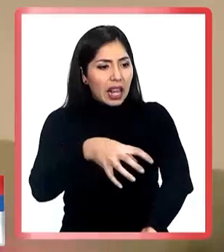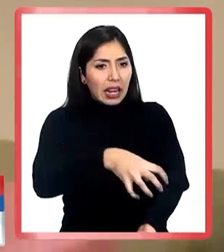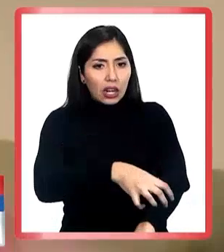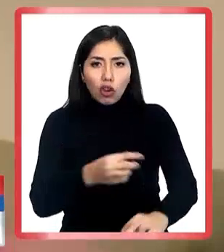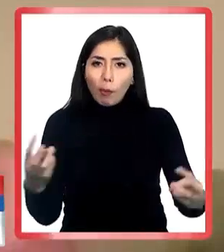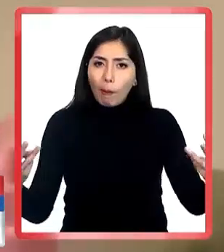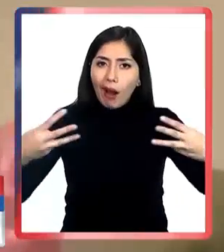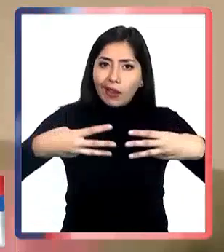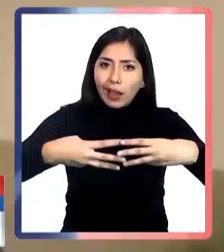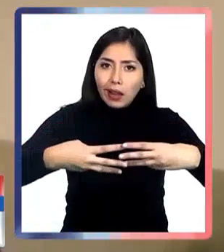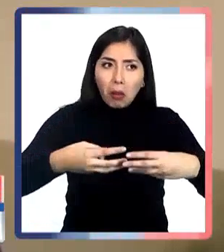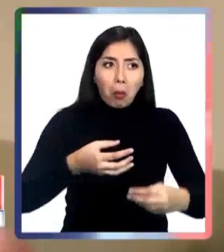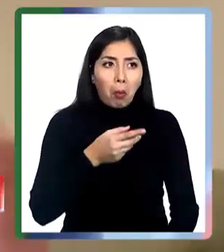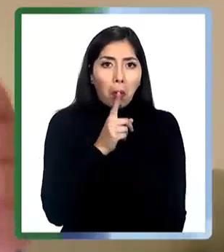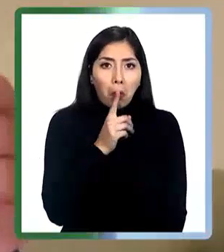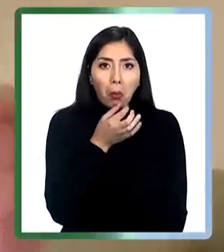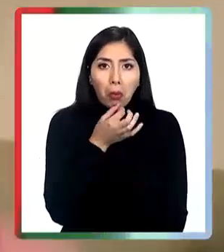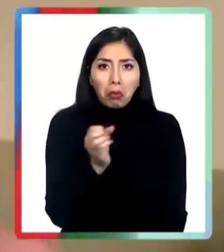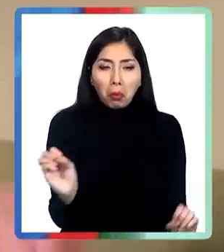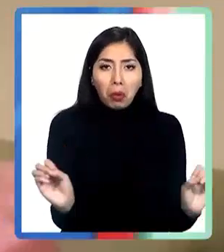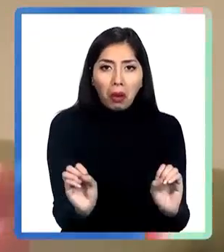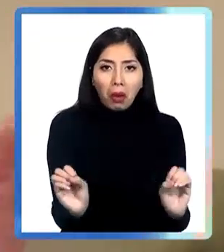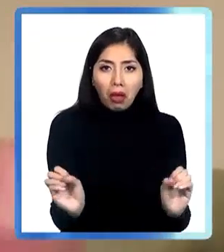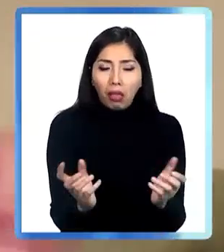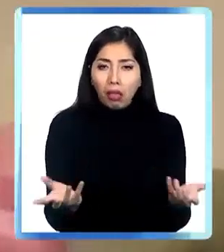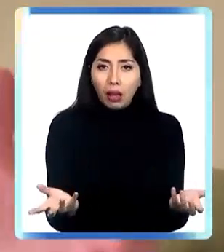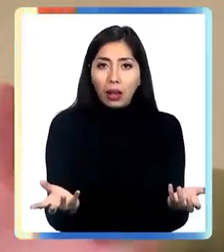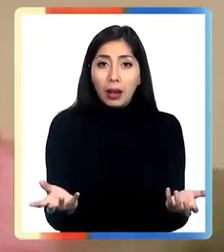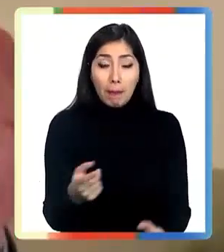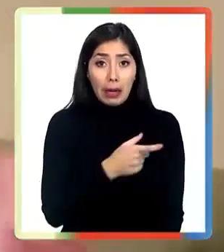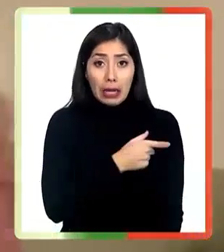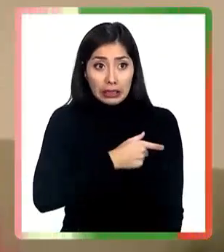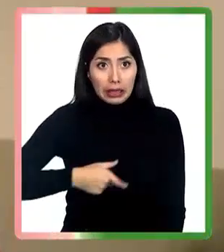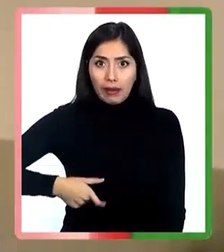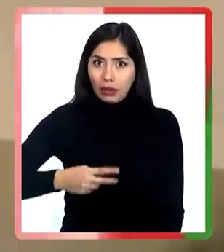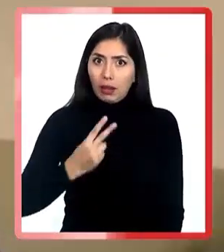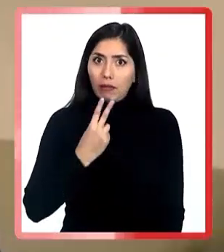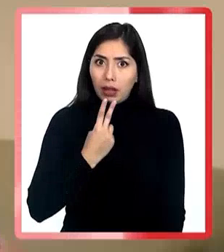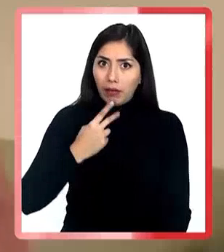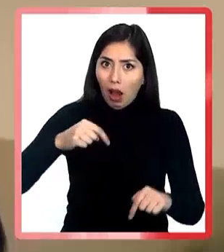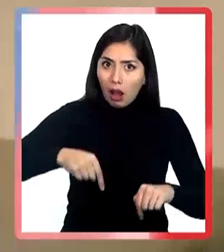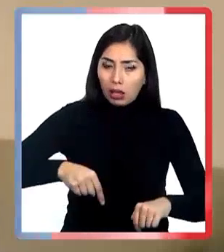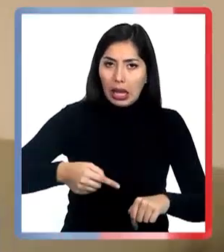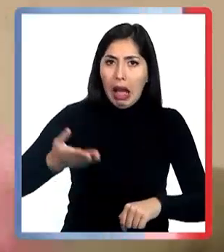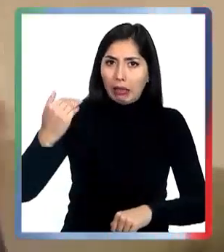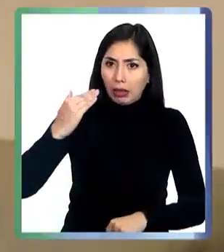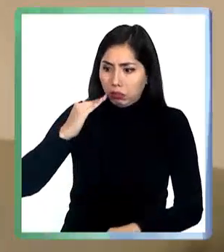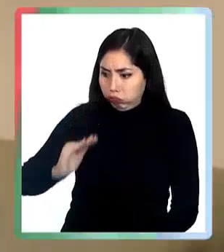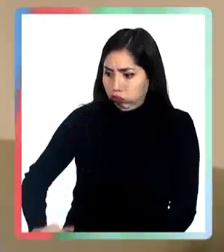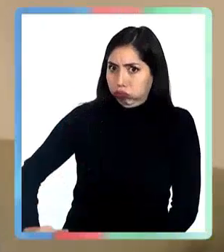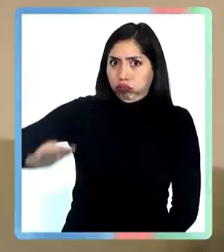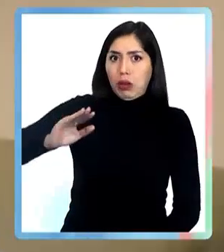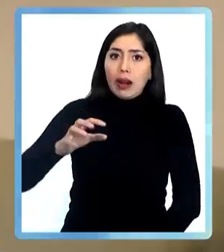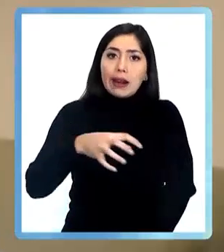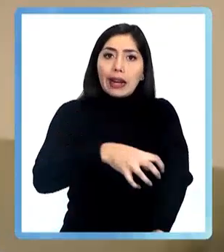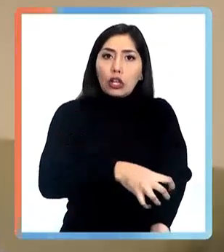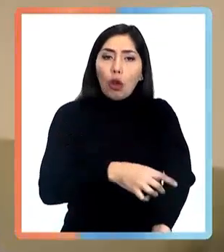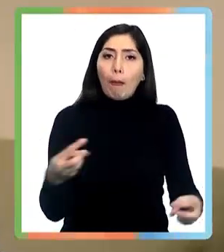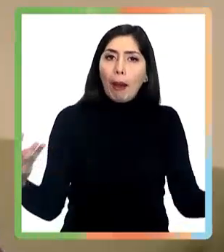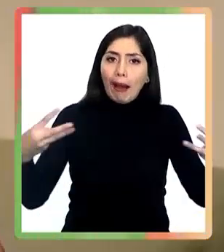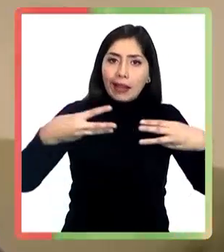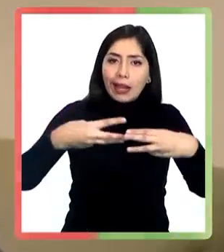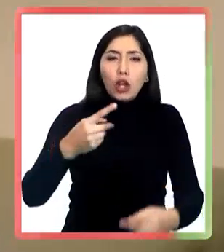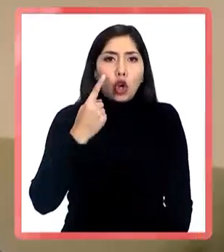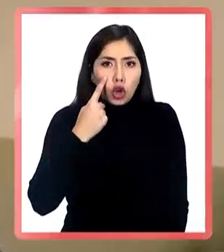estuvo prácticamente ausente, a pesar de que el presidente es coterráneo nuestro, no es cierto, y conocedor de la realidad